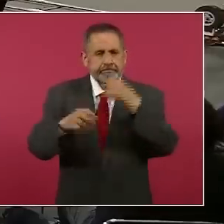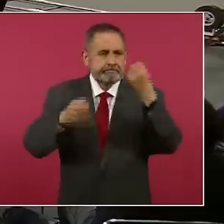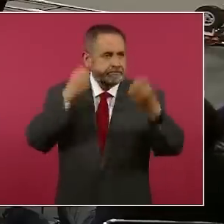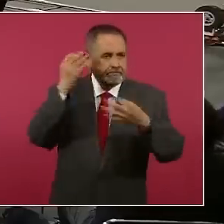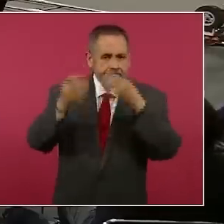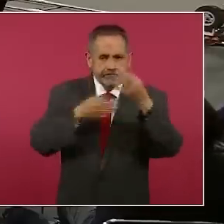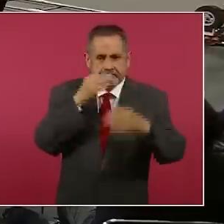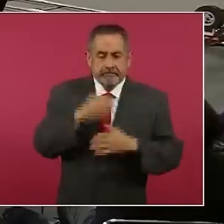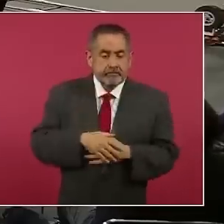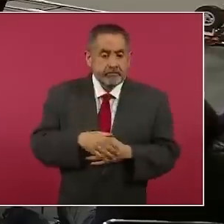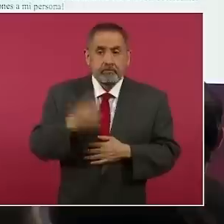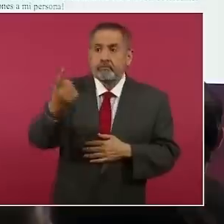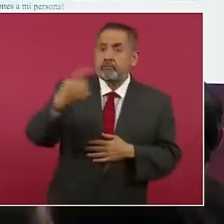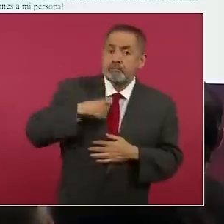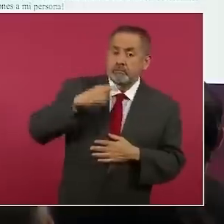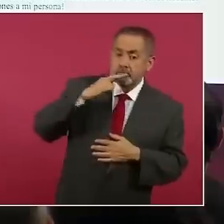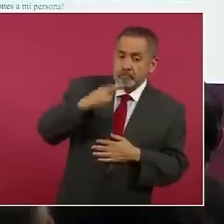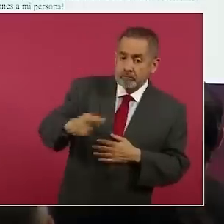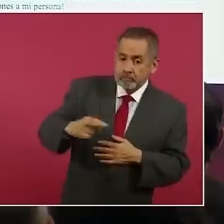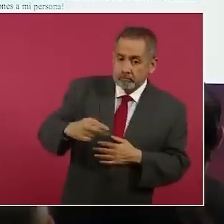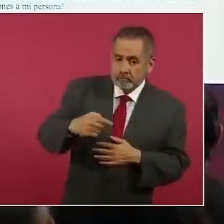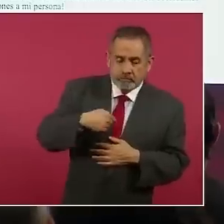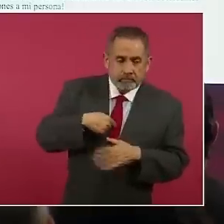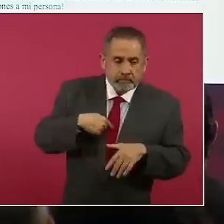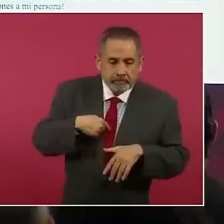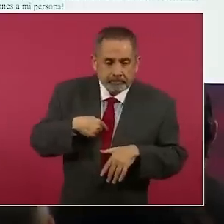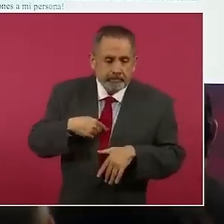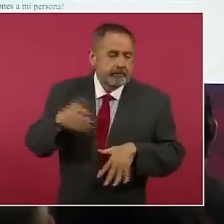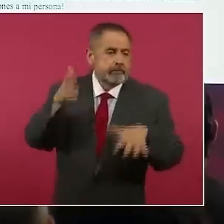Ante su respuesta me levanté y me retiré.